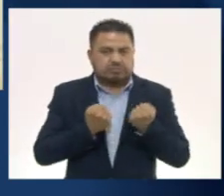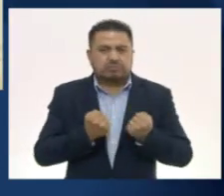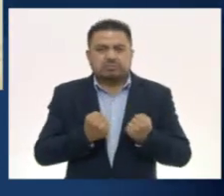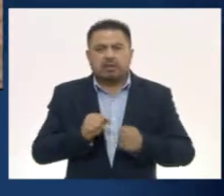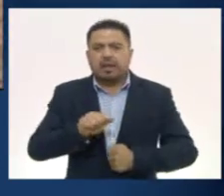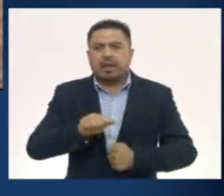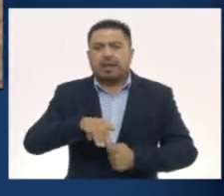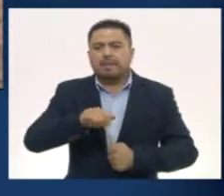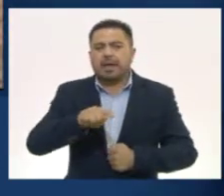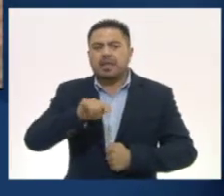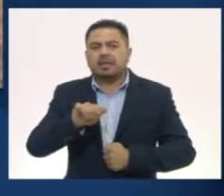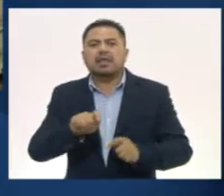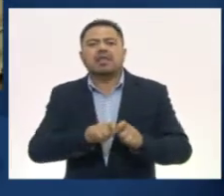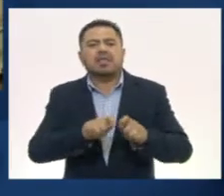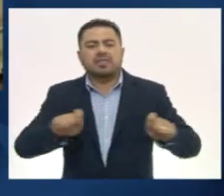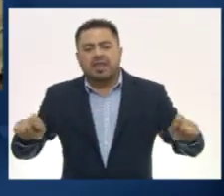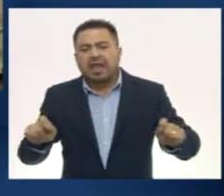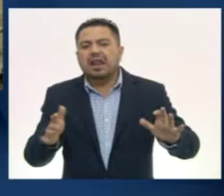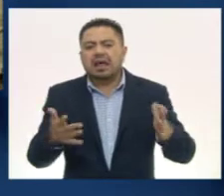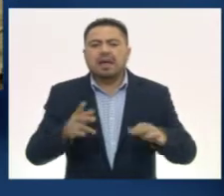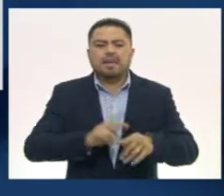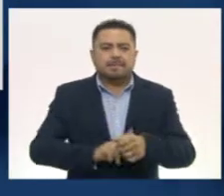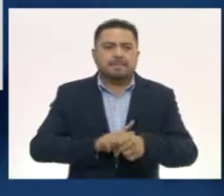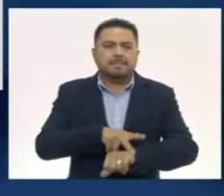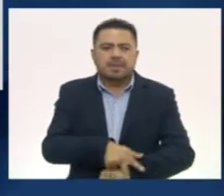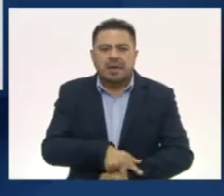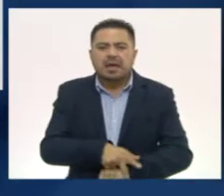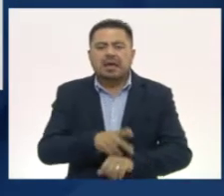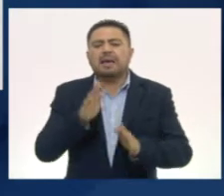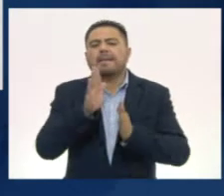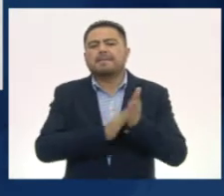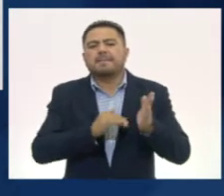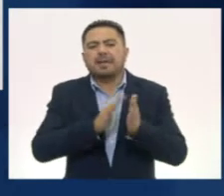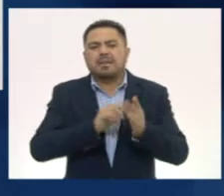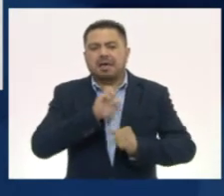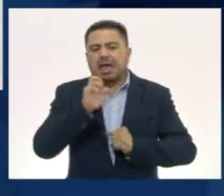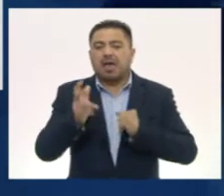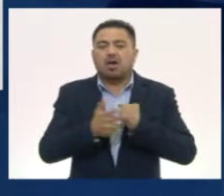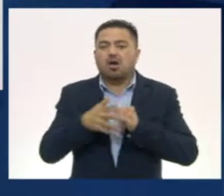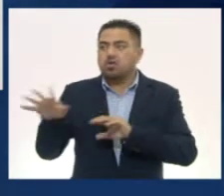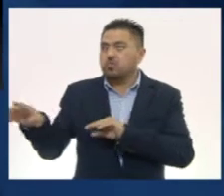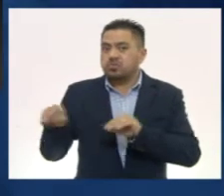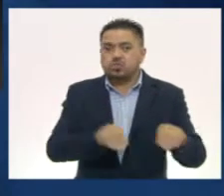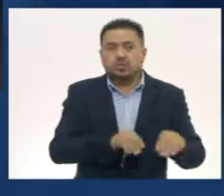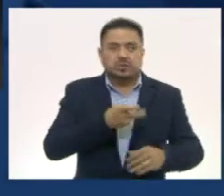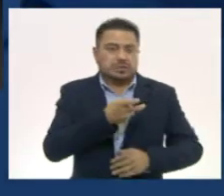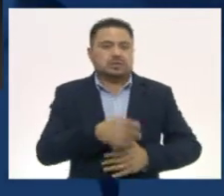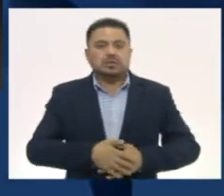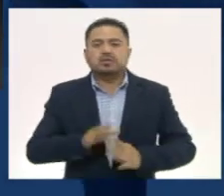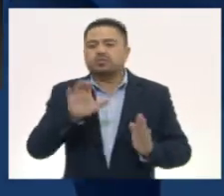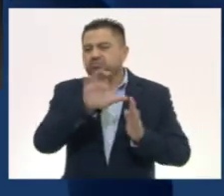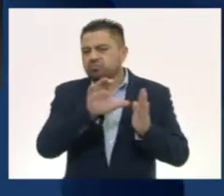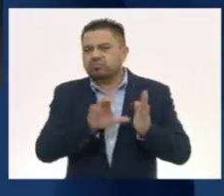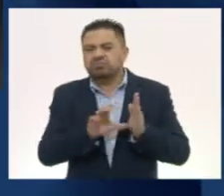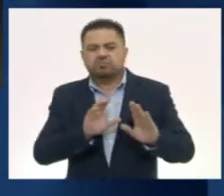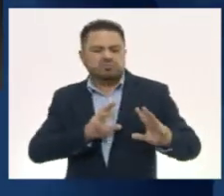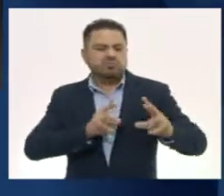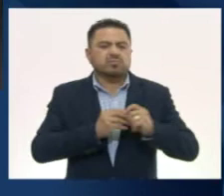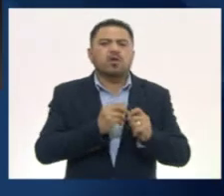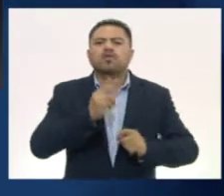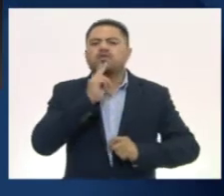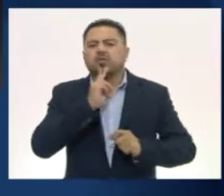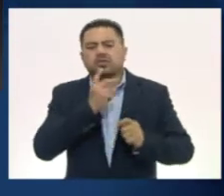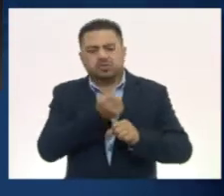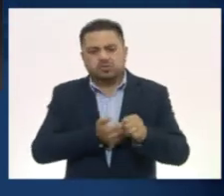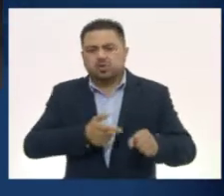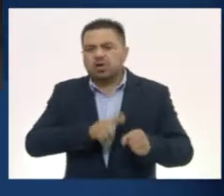amate, tela, piel, papel europeo. Los códices cumplían con una función